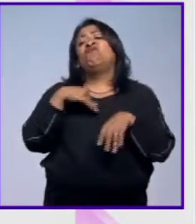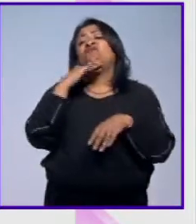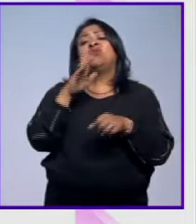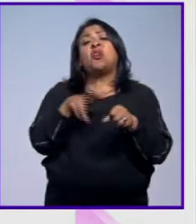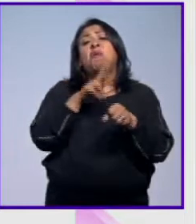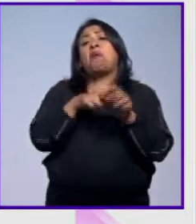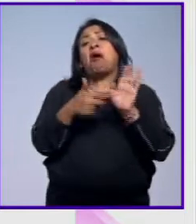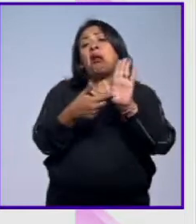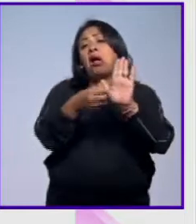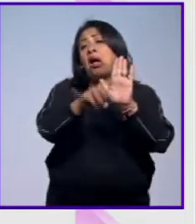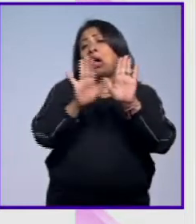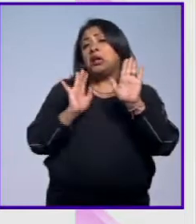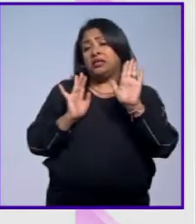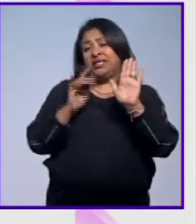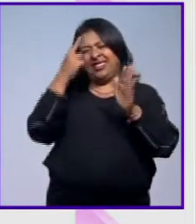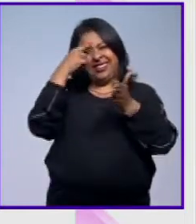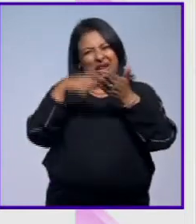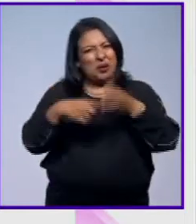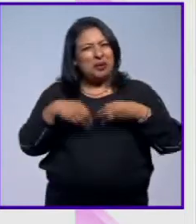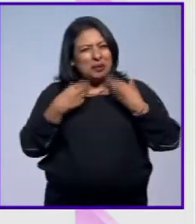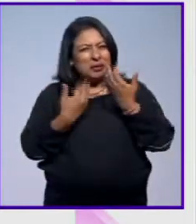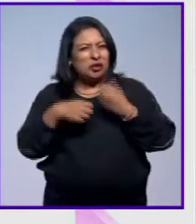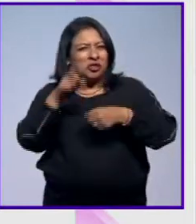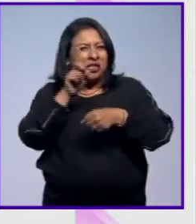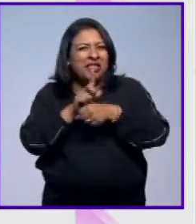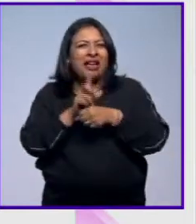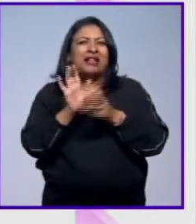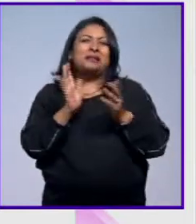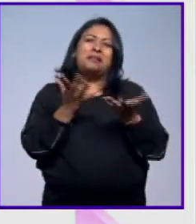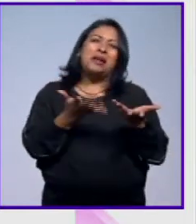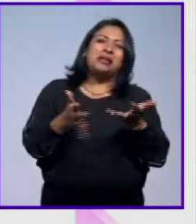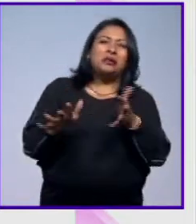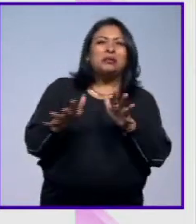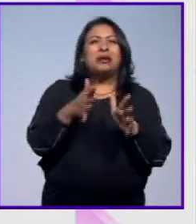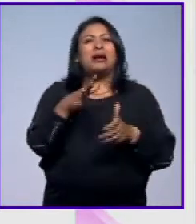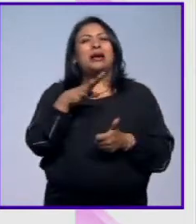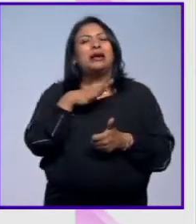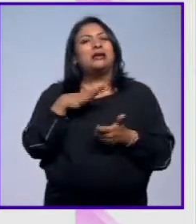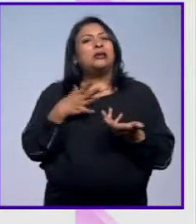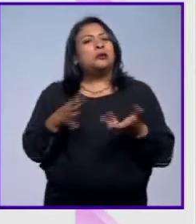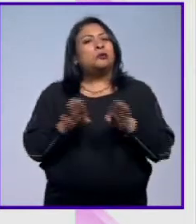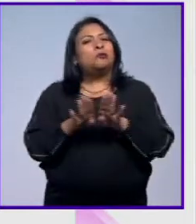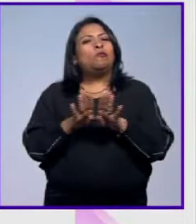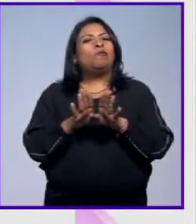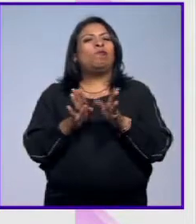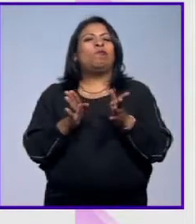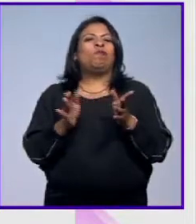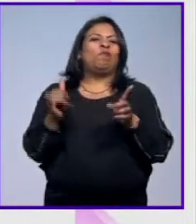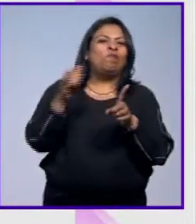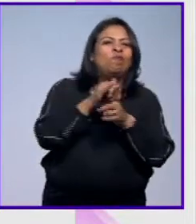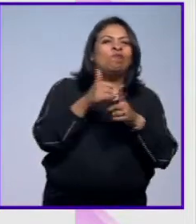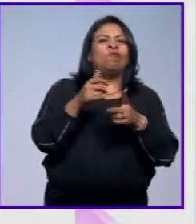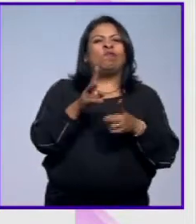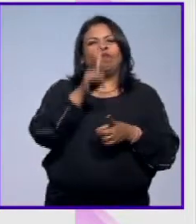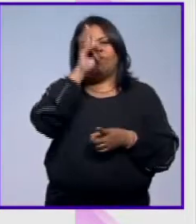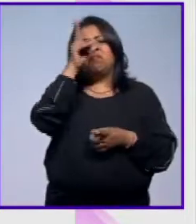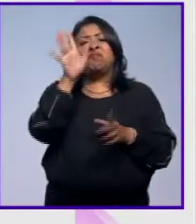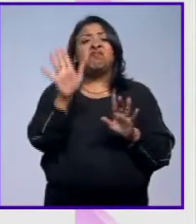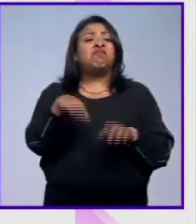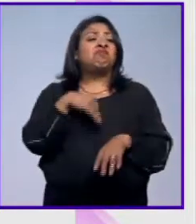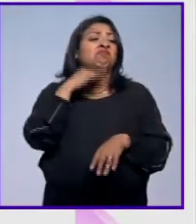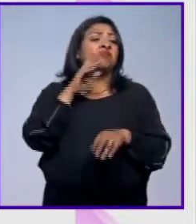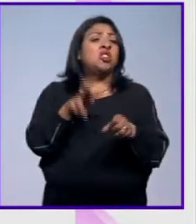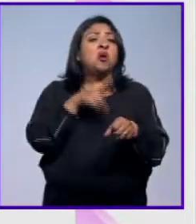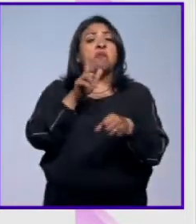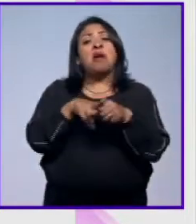sociedad. Creo que vivimos en una sociedad en donde más o menos el acoso y la violencia está muy normalizada